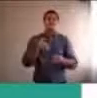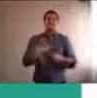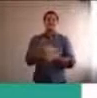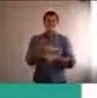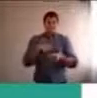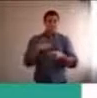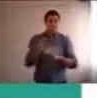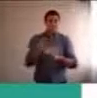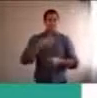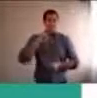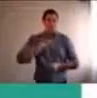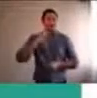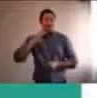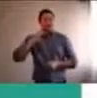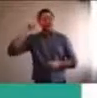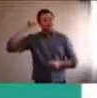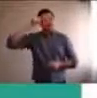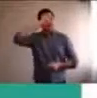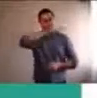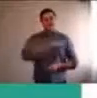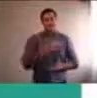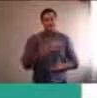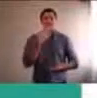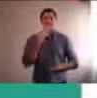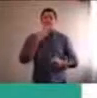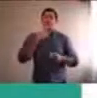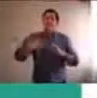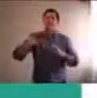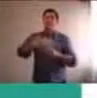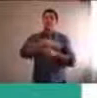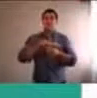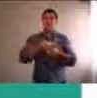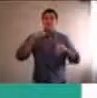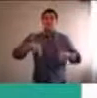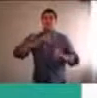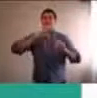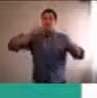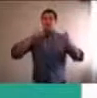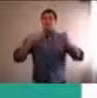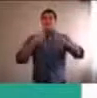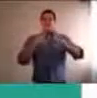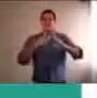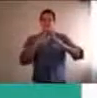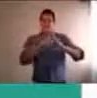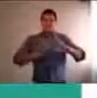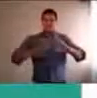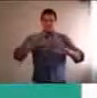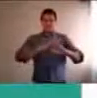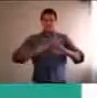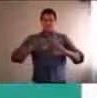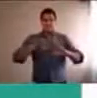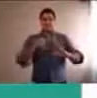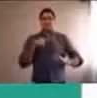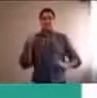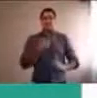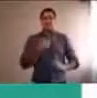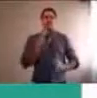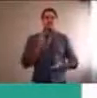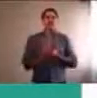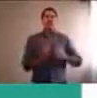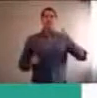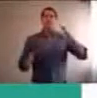pandemia nos está obligando a detenernos, a poner cada cosa en lugares